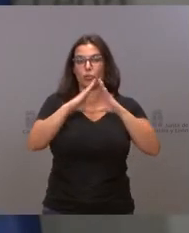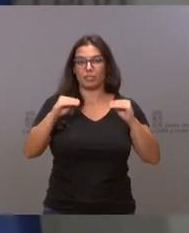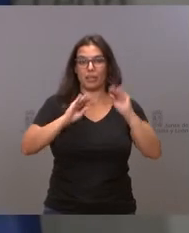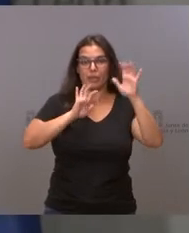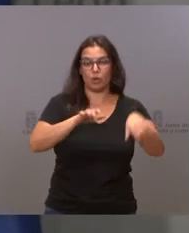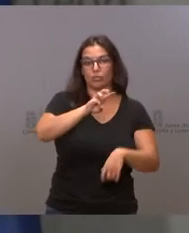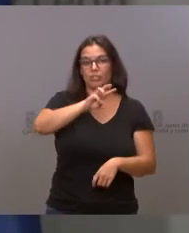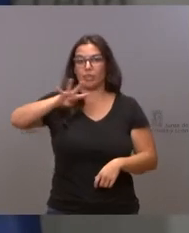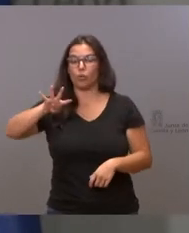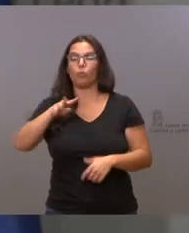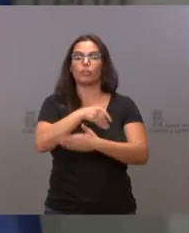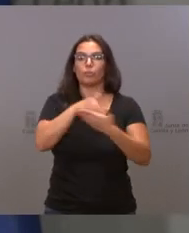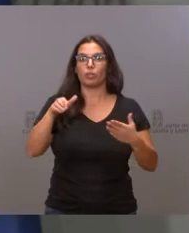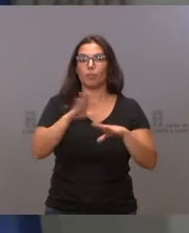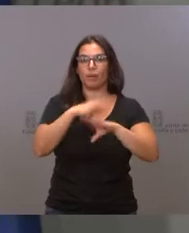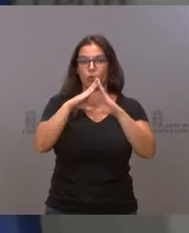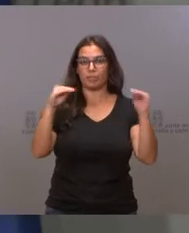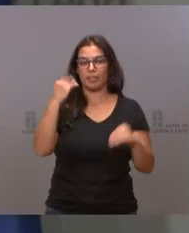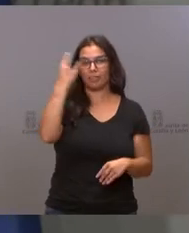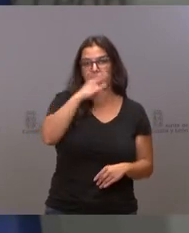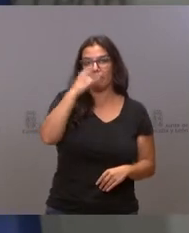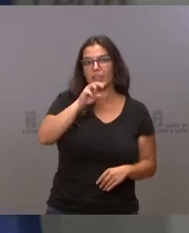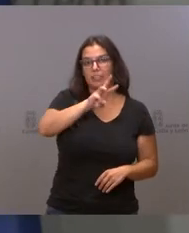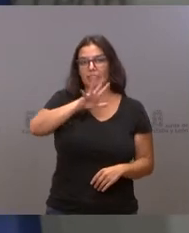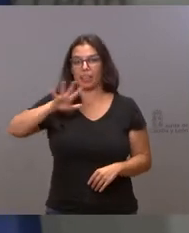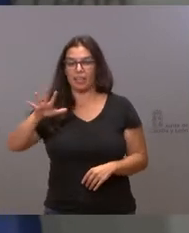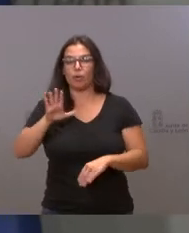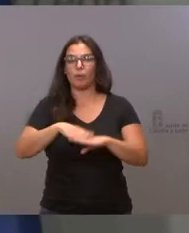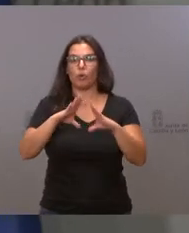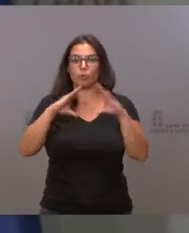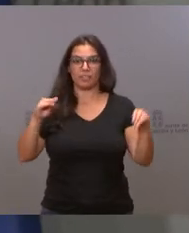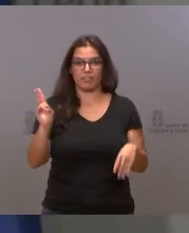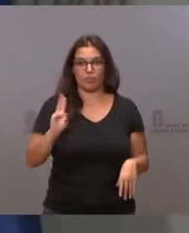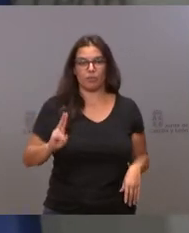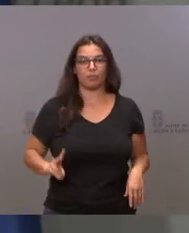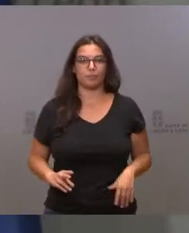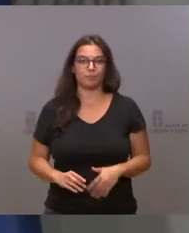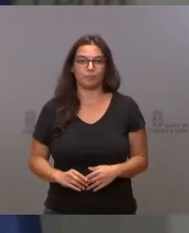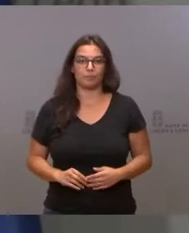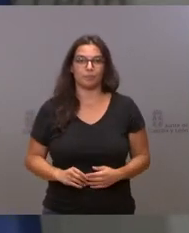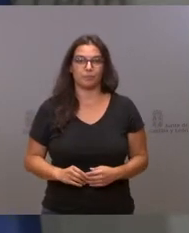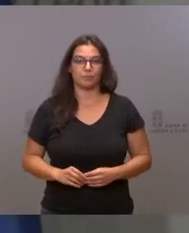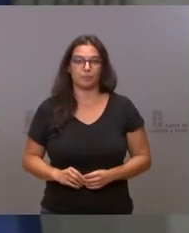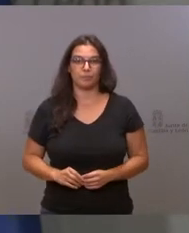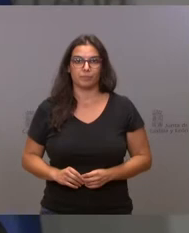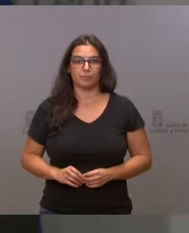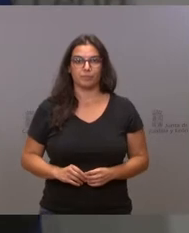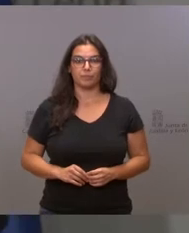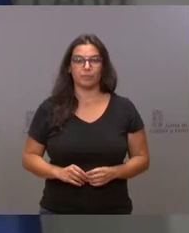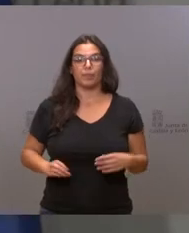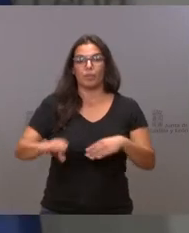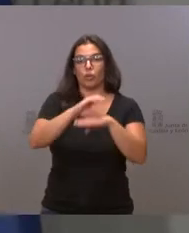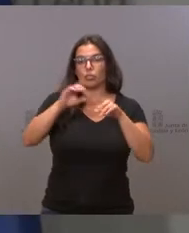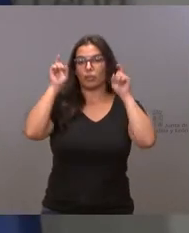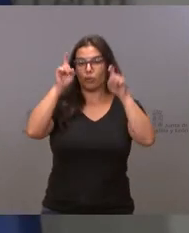a la Universidad de Salamanca y 35 a la Universidad de Valladolid. La Consejería de